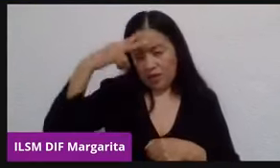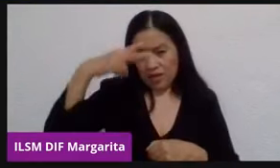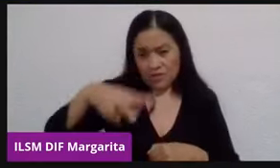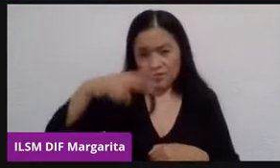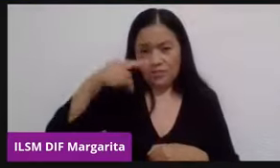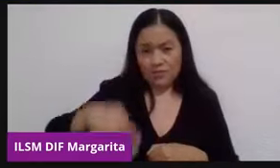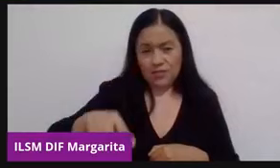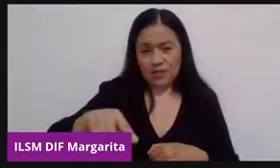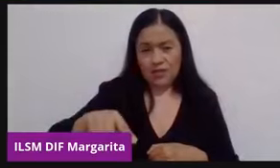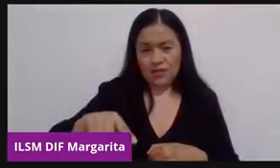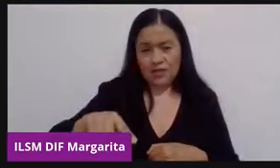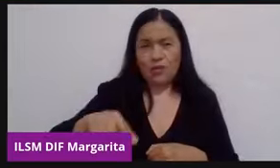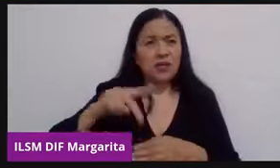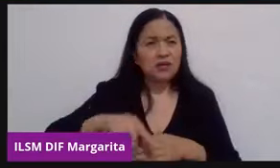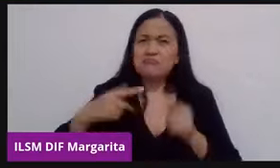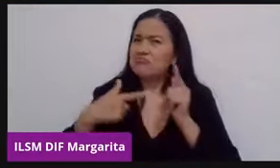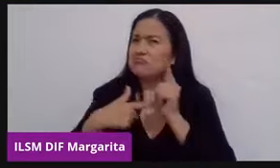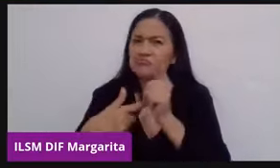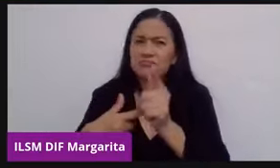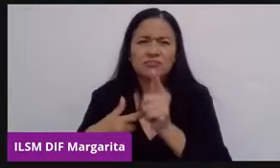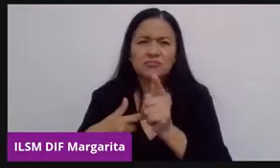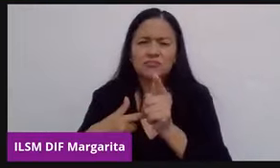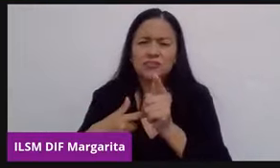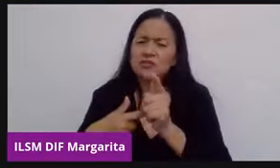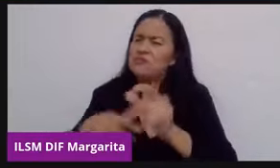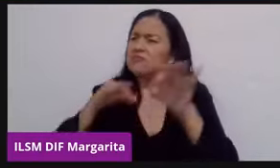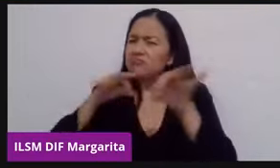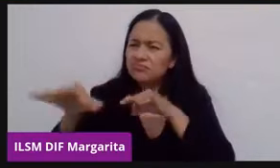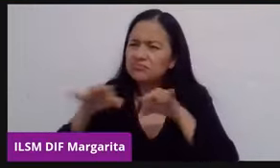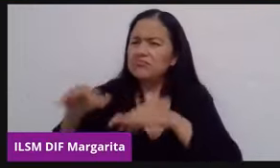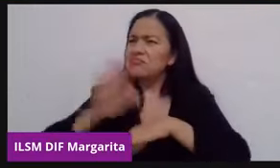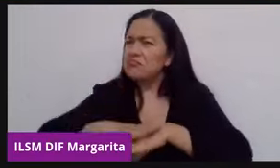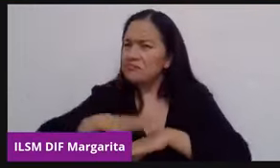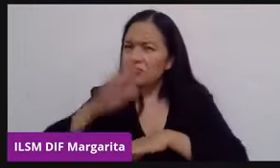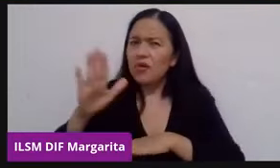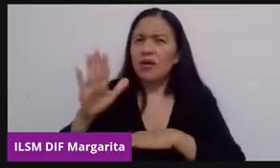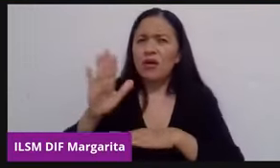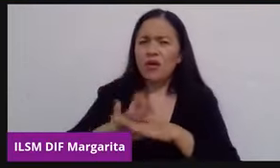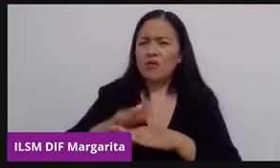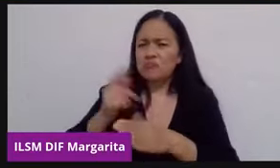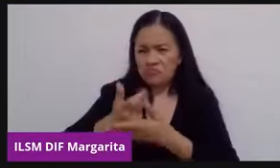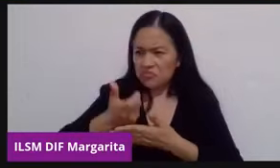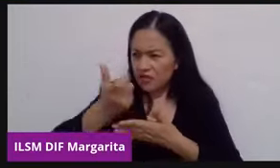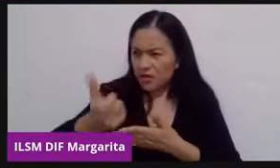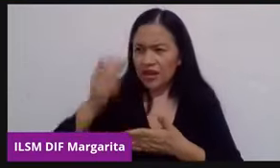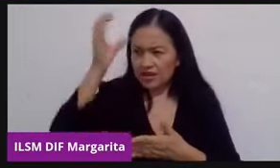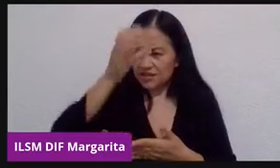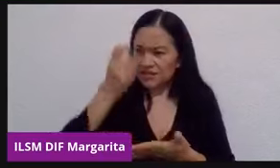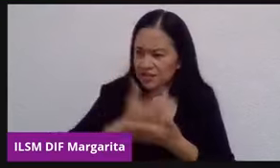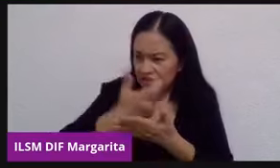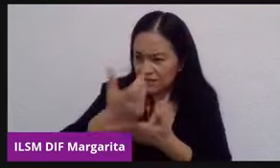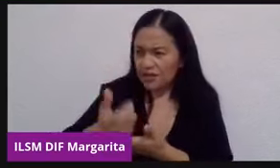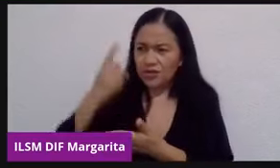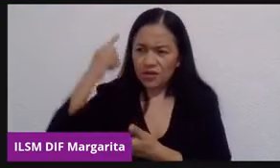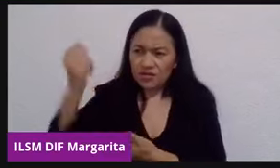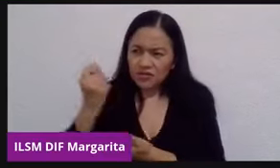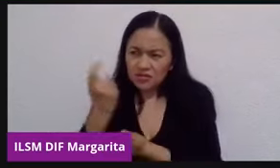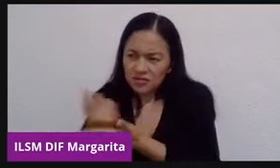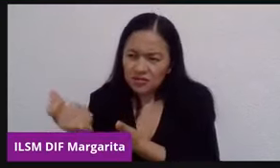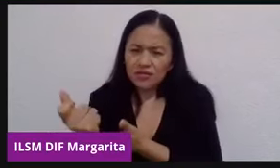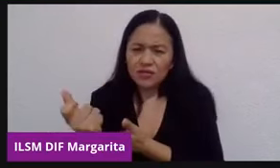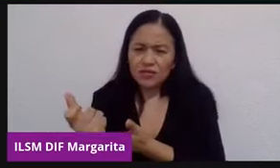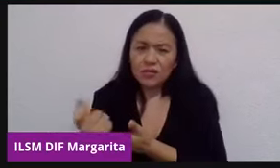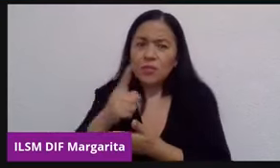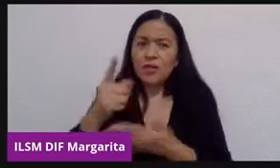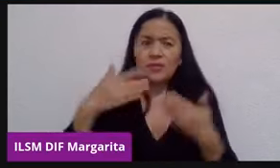seguir construyendo, donde hay que apostarle a ciencia, vuelvo a hablar, a tecnología, a innovación, a entender